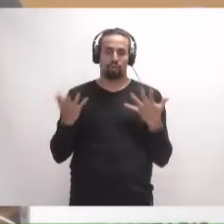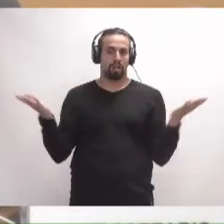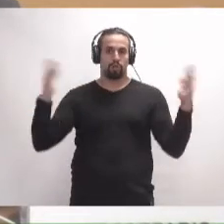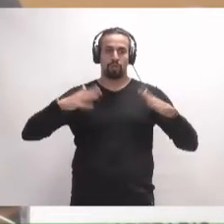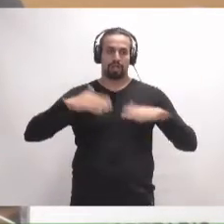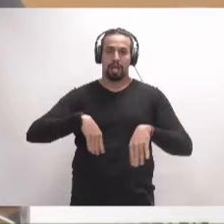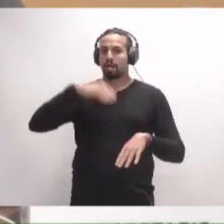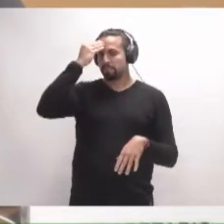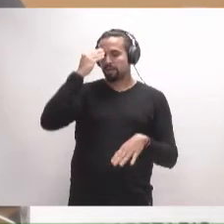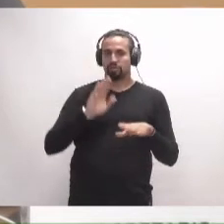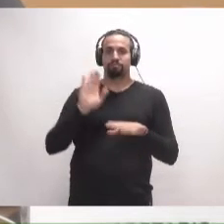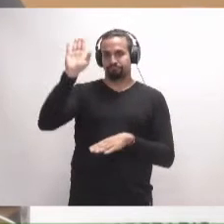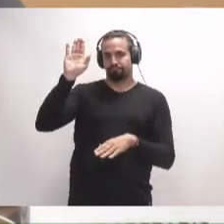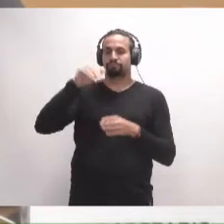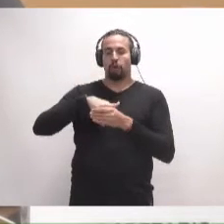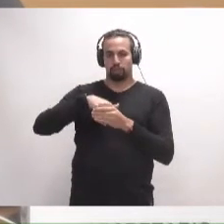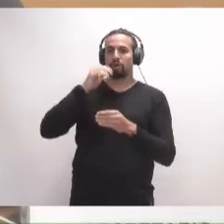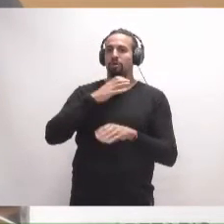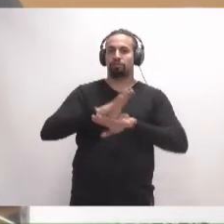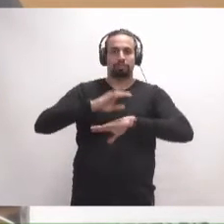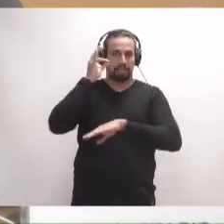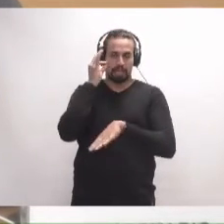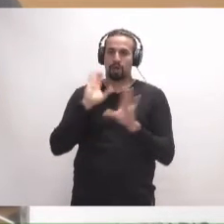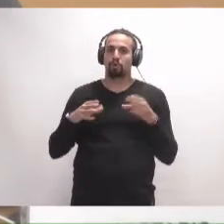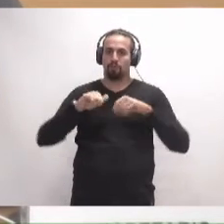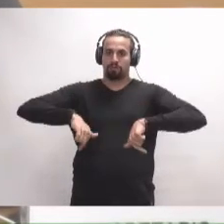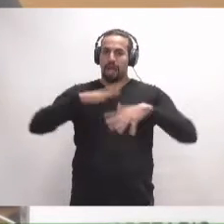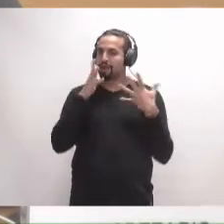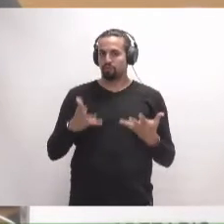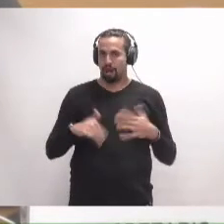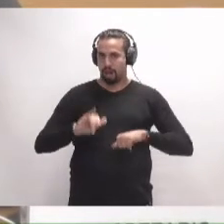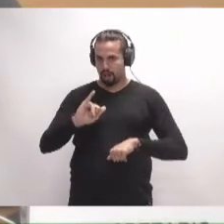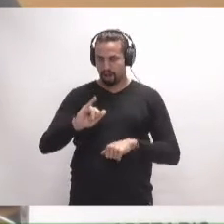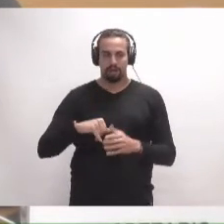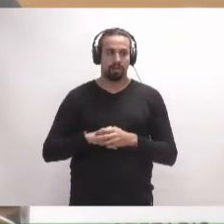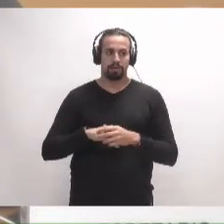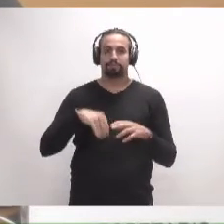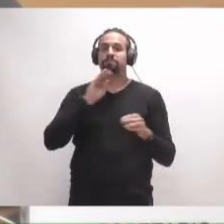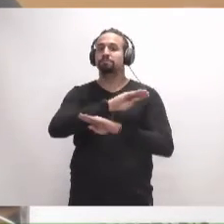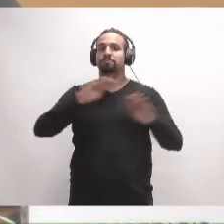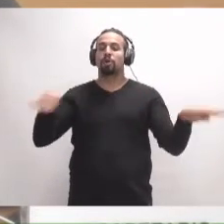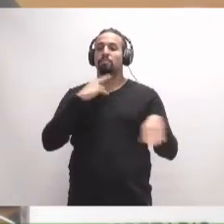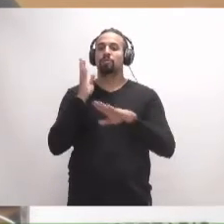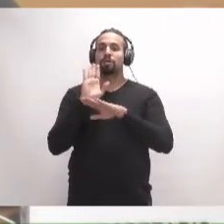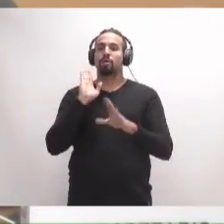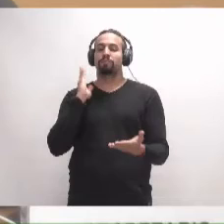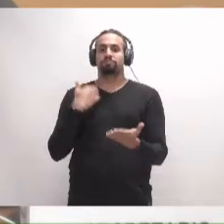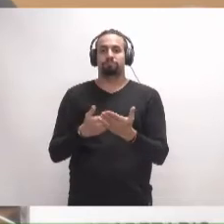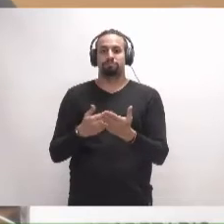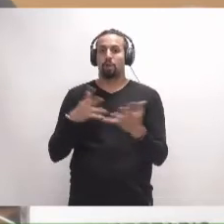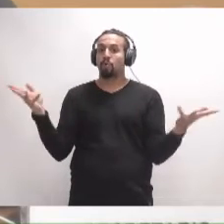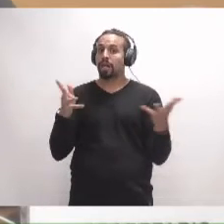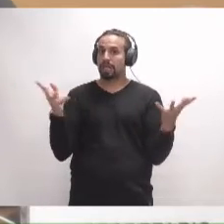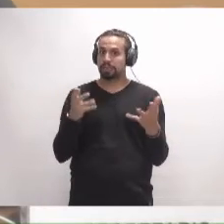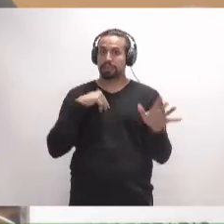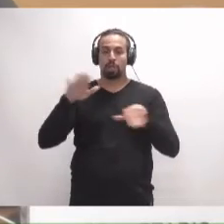emitiría, entiendo yo el voto, pues la consejera del dicho grupo que se encuentra presente. Preguntamos a los portavoces, votos a favor de la ratificación de la